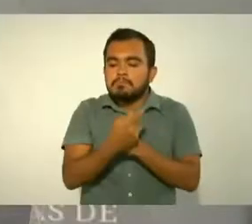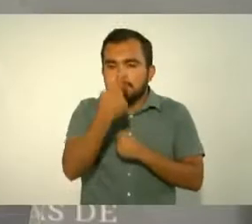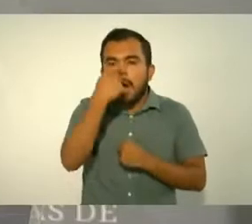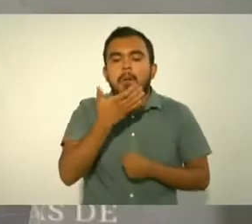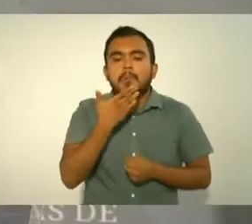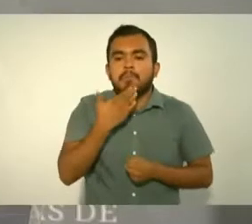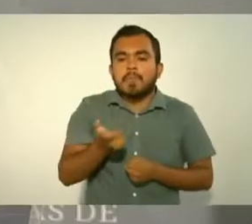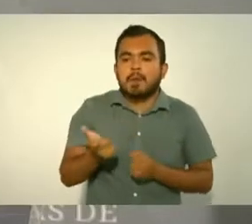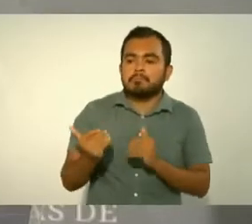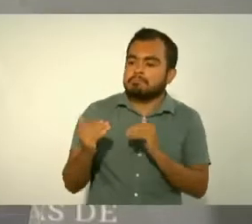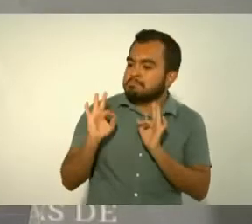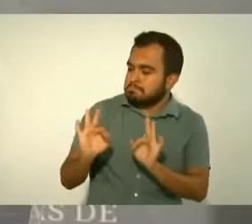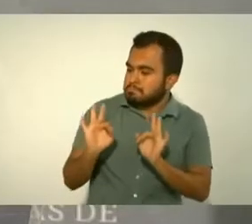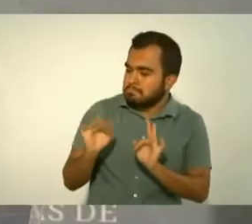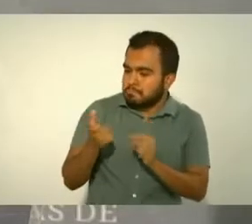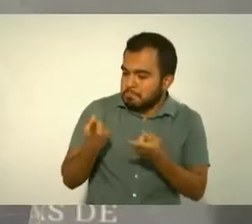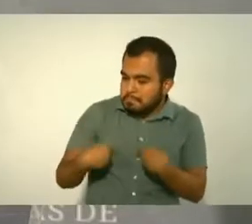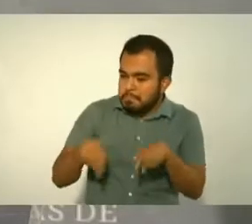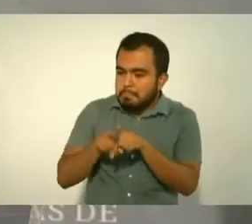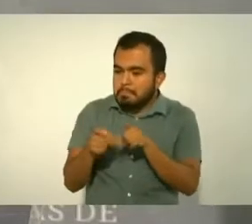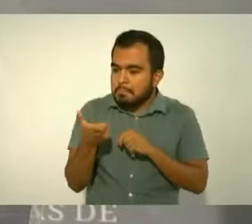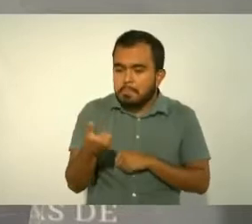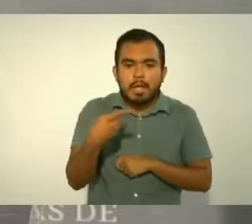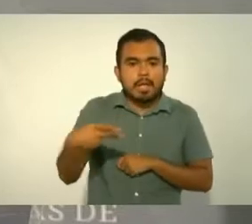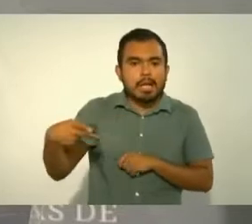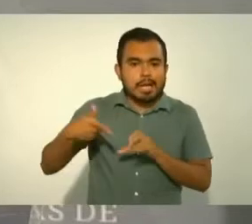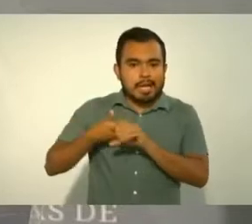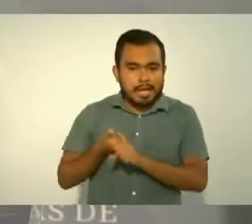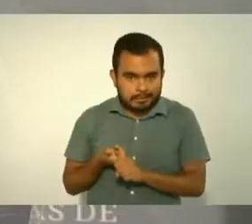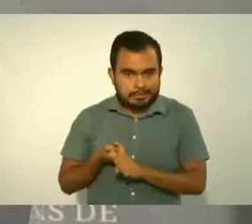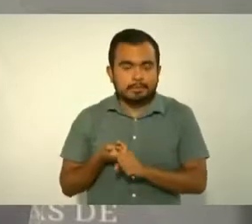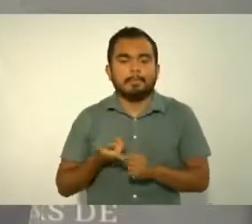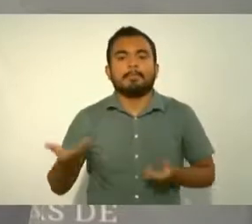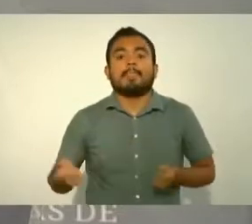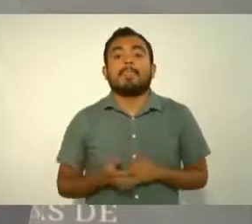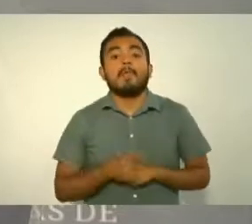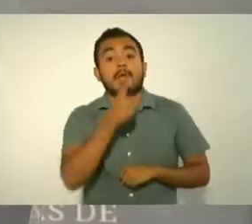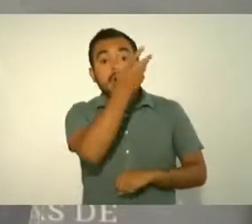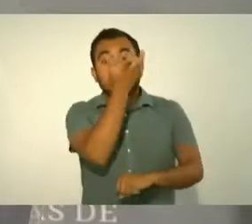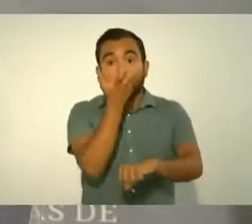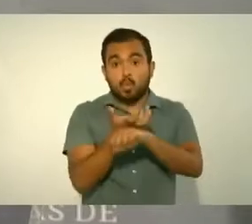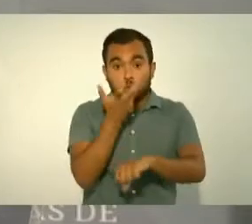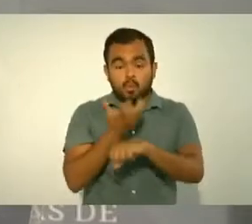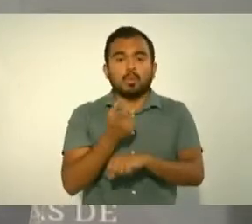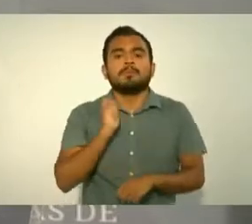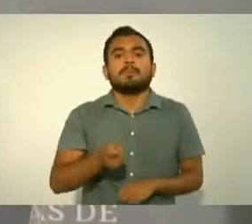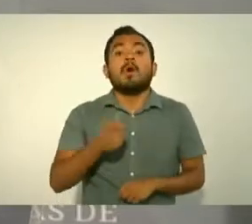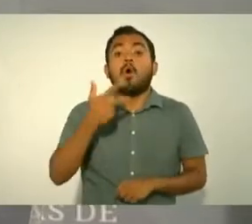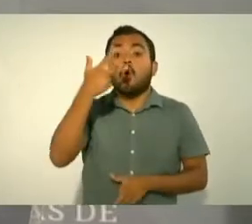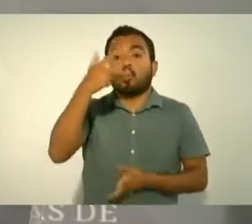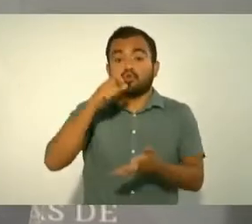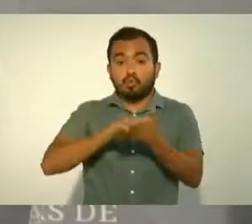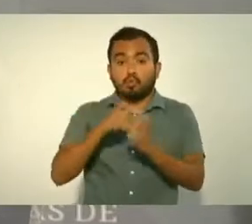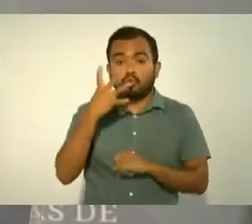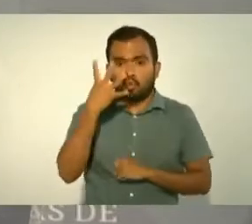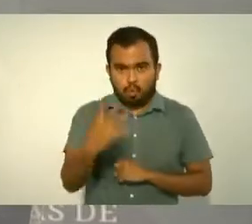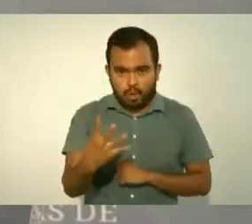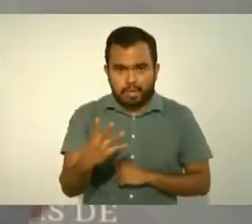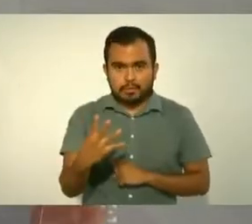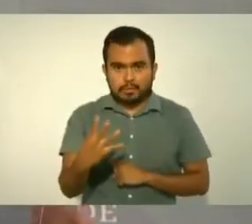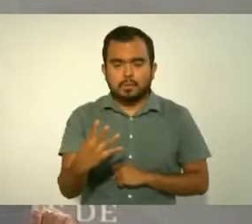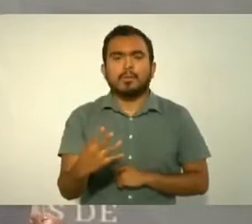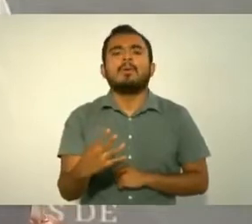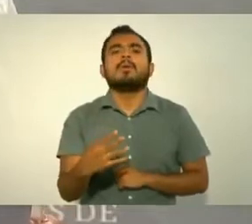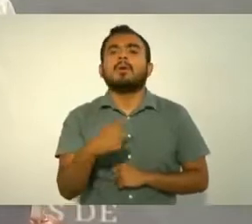Estados Unidos de ese 8.4 ellos tienen